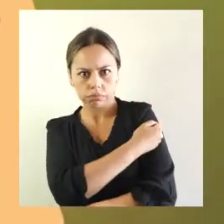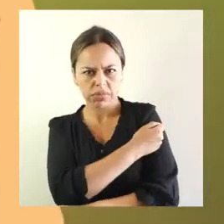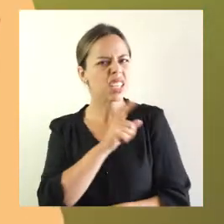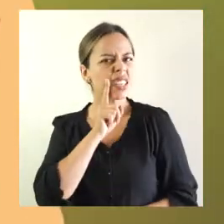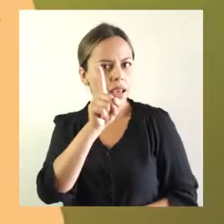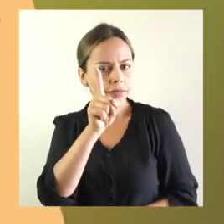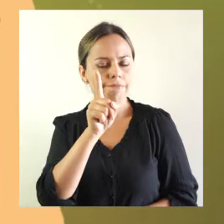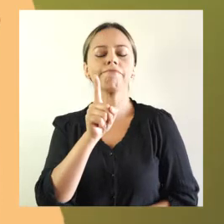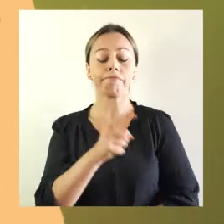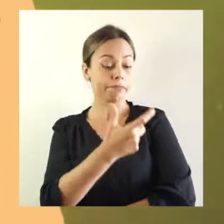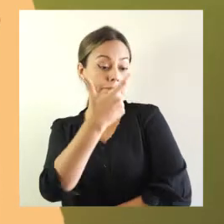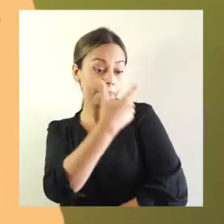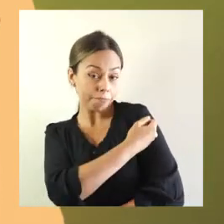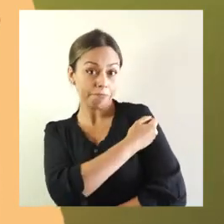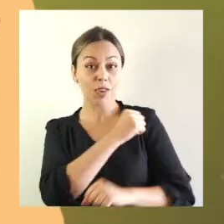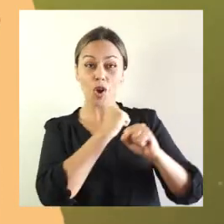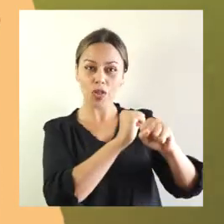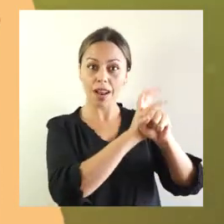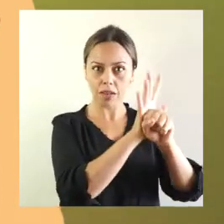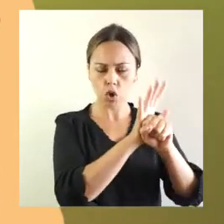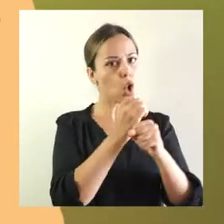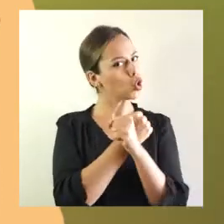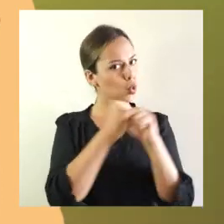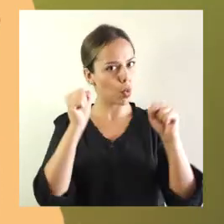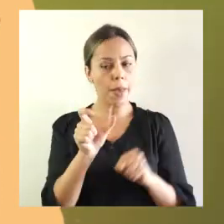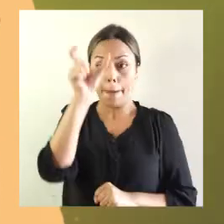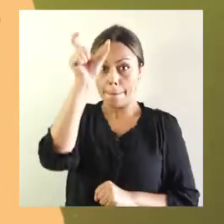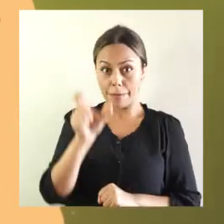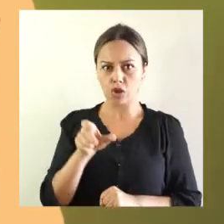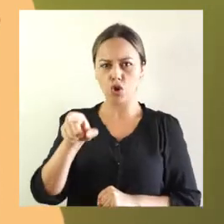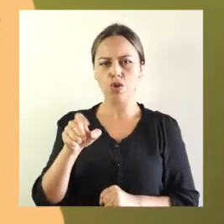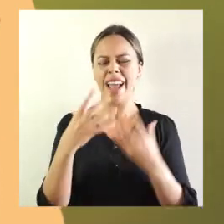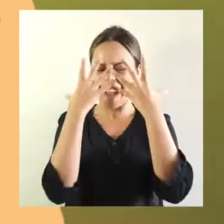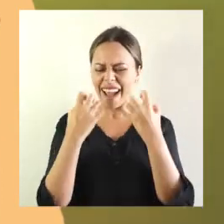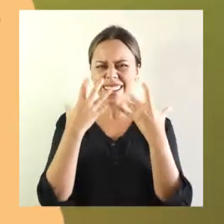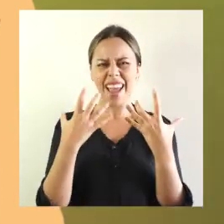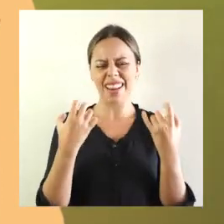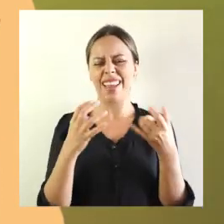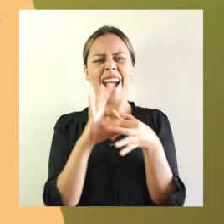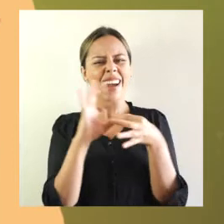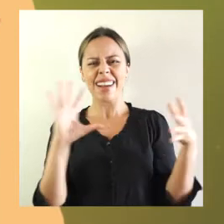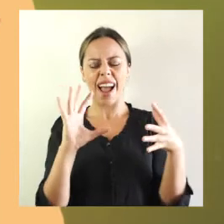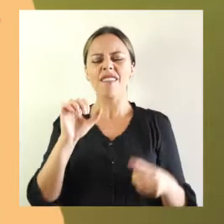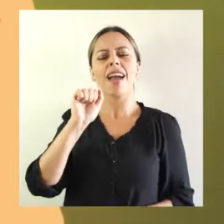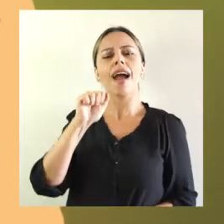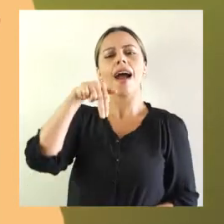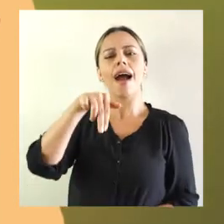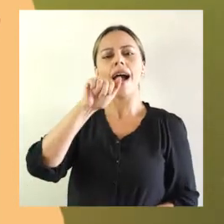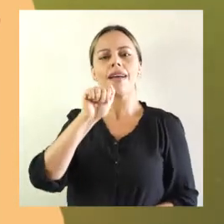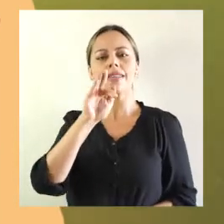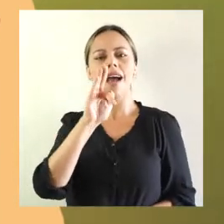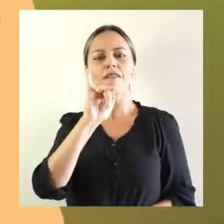Las vacunas contra el COVID-19 no se deben administrar a personas con antecedentes conocidos de alergia